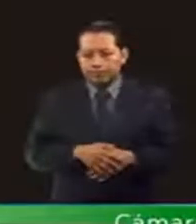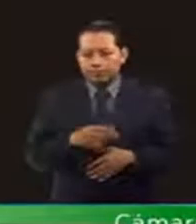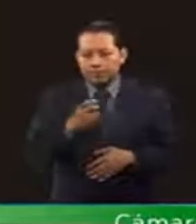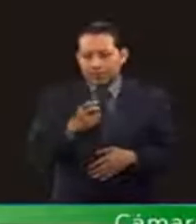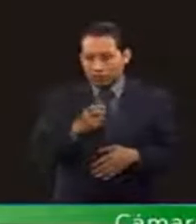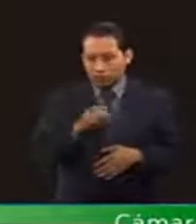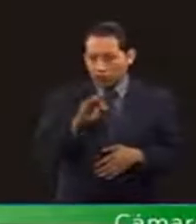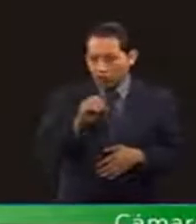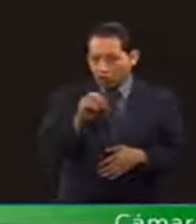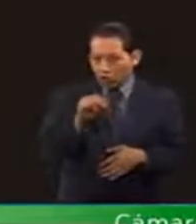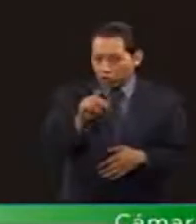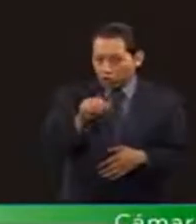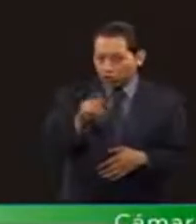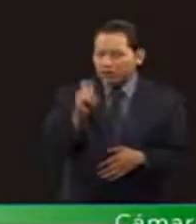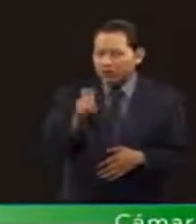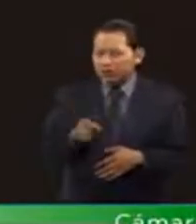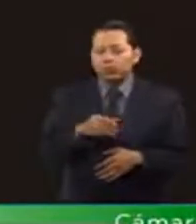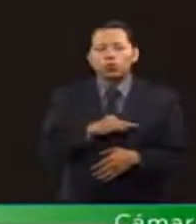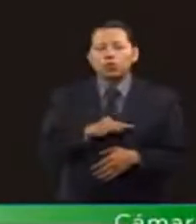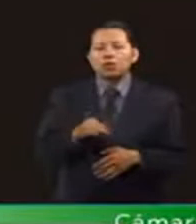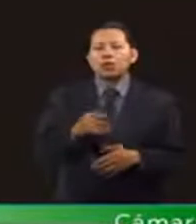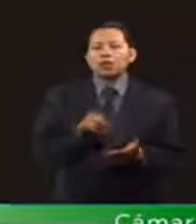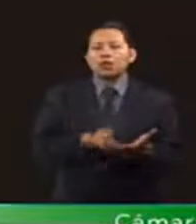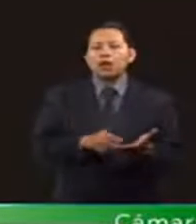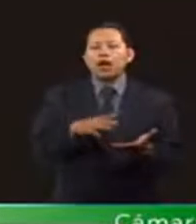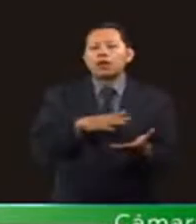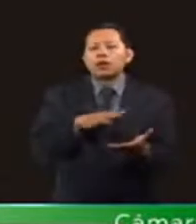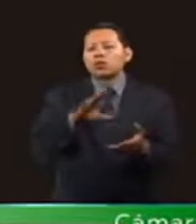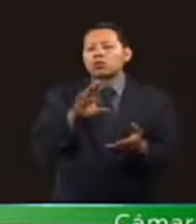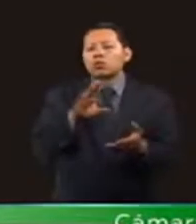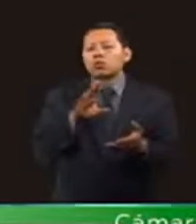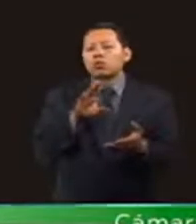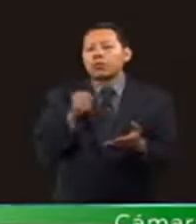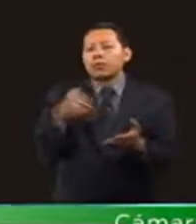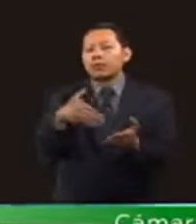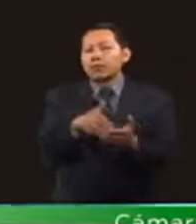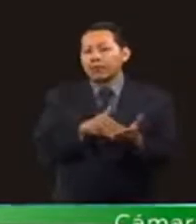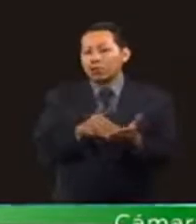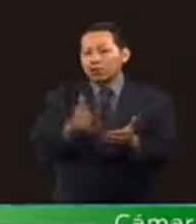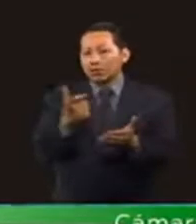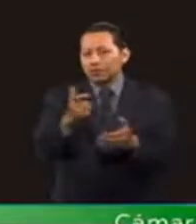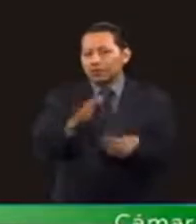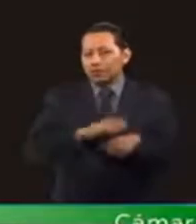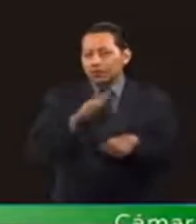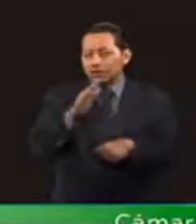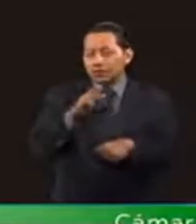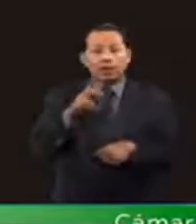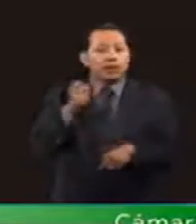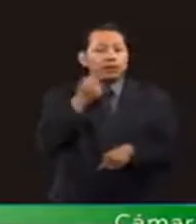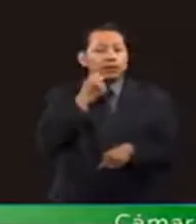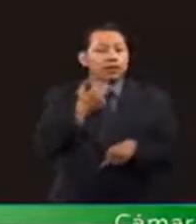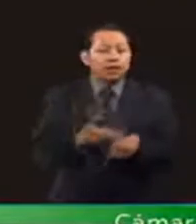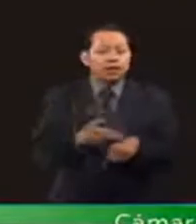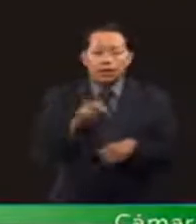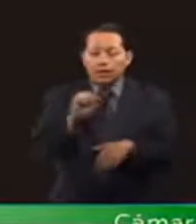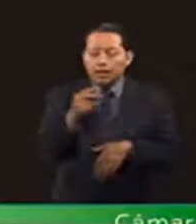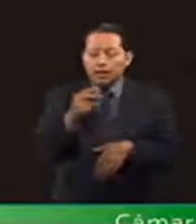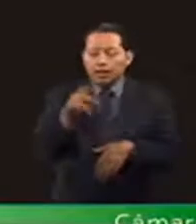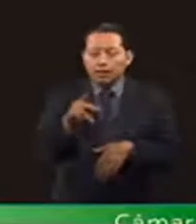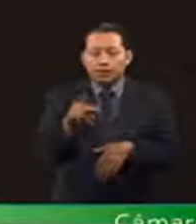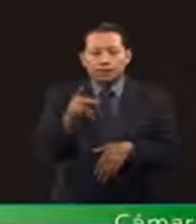Fondo que era de más de nueve mil millones de pesos y que la Secretaría de Hacienda